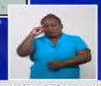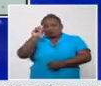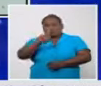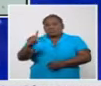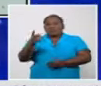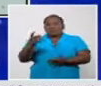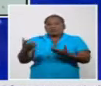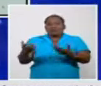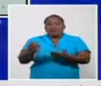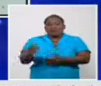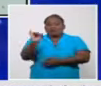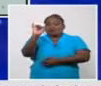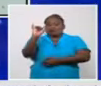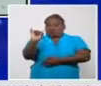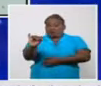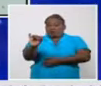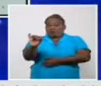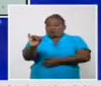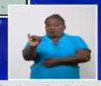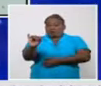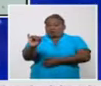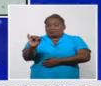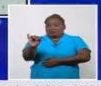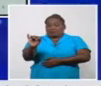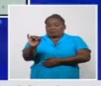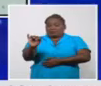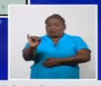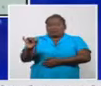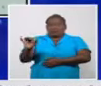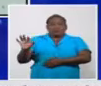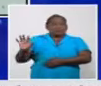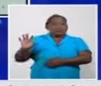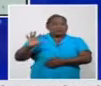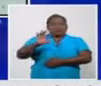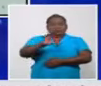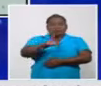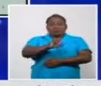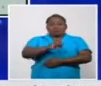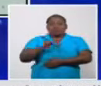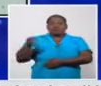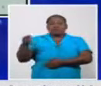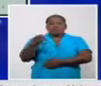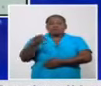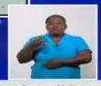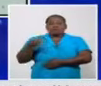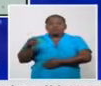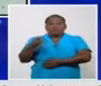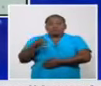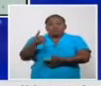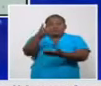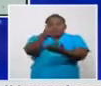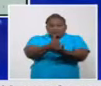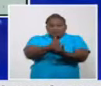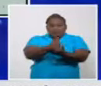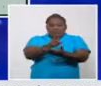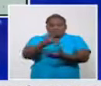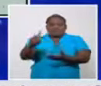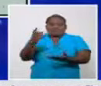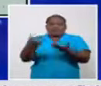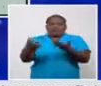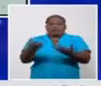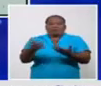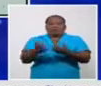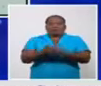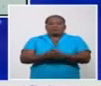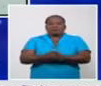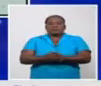pacientes diagnosticados ayer pues pertenecen al municipio de Cienfuegos en el